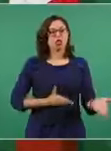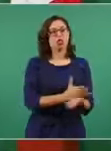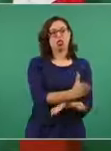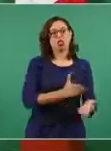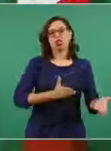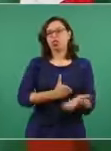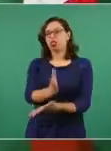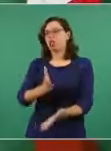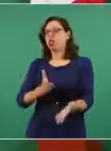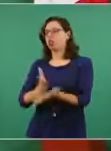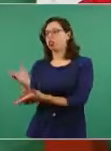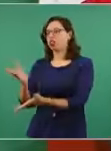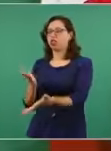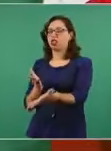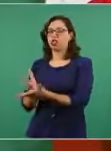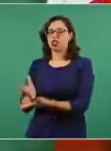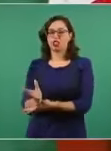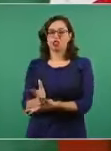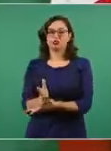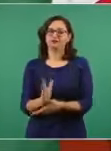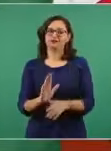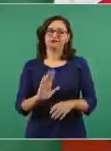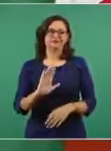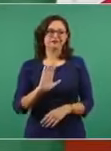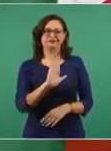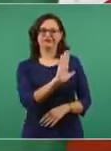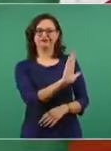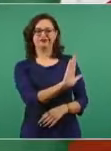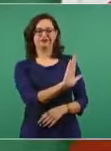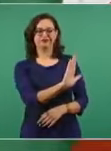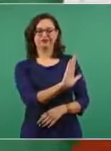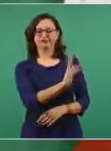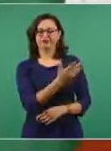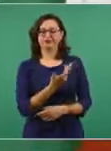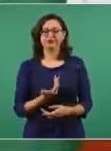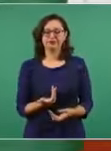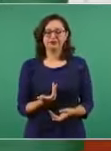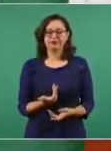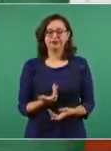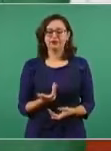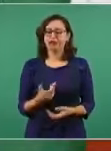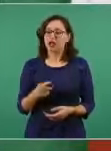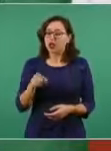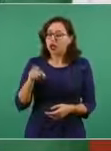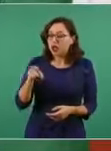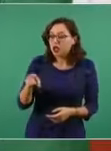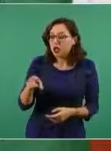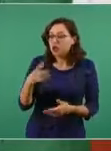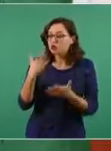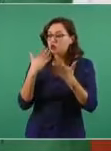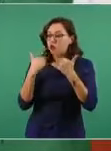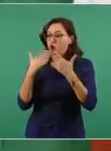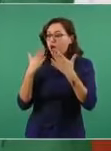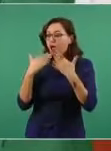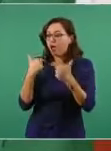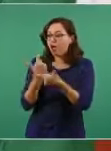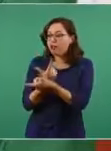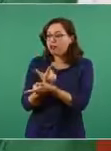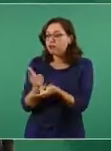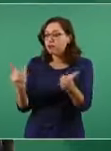el que tengan pretextos o excusas